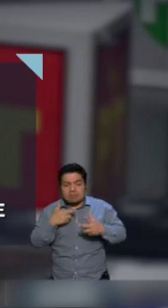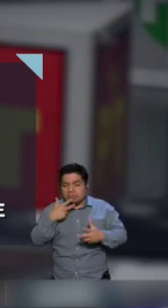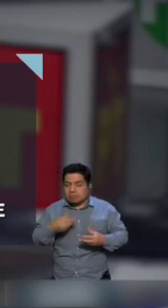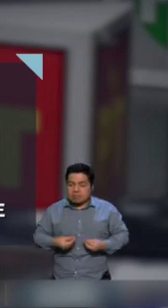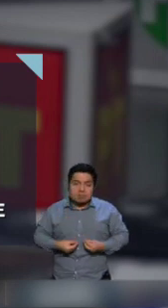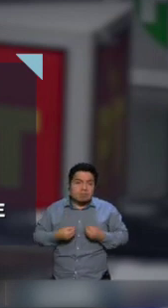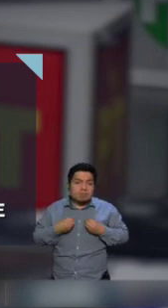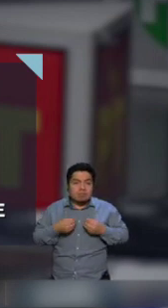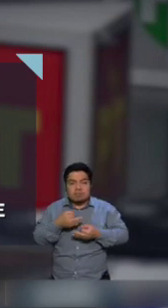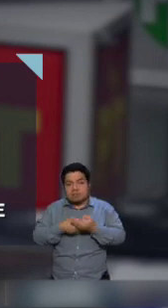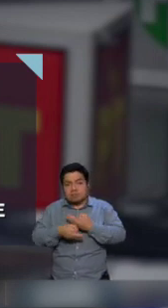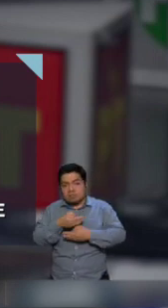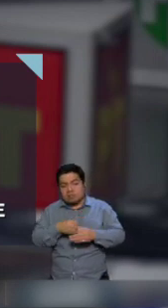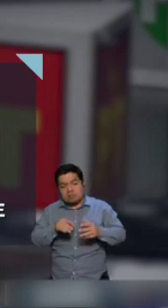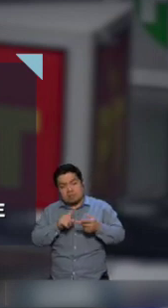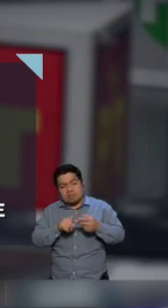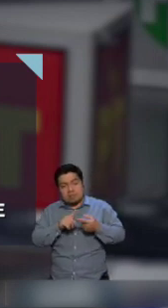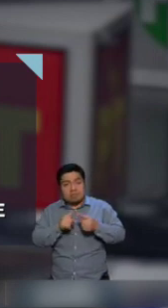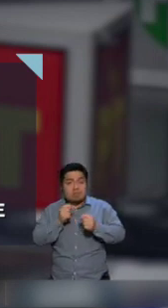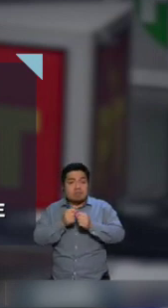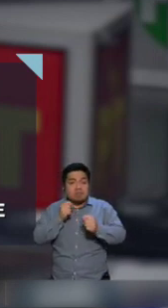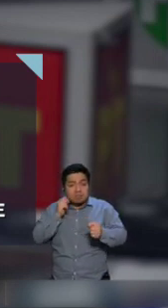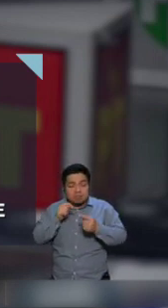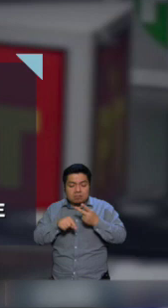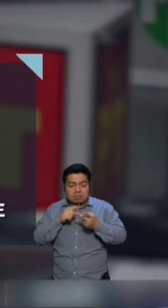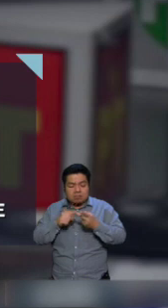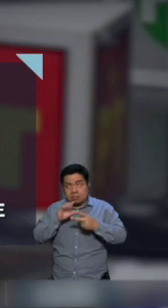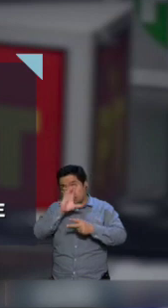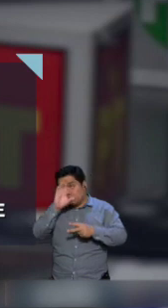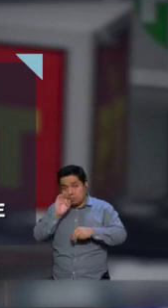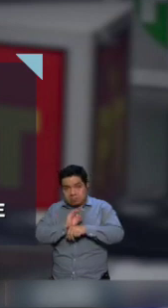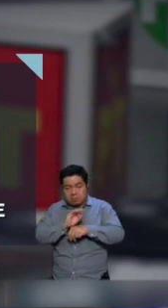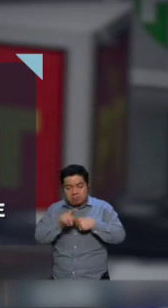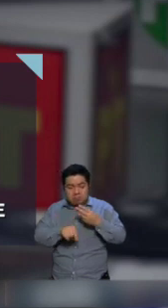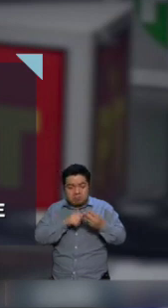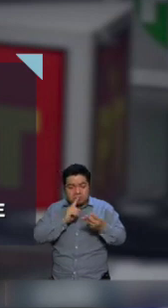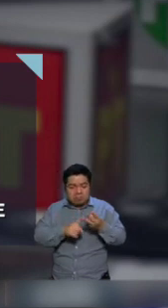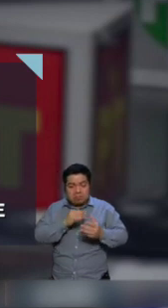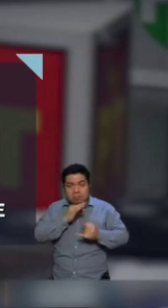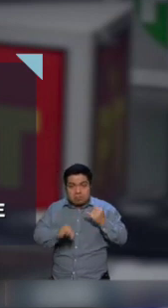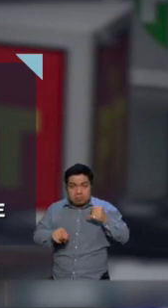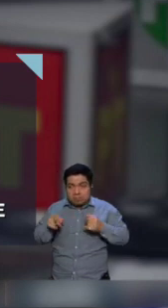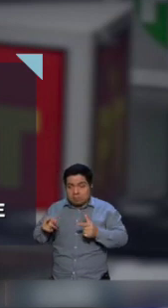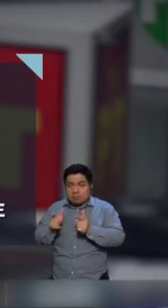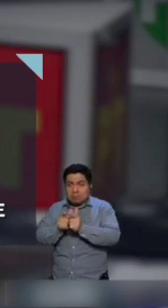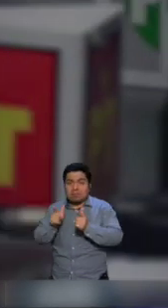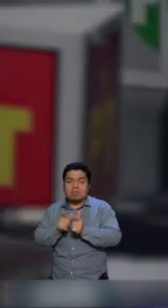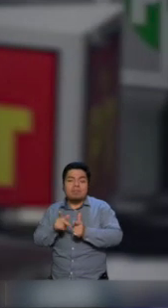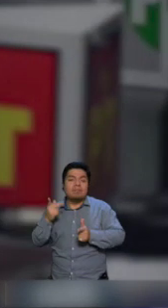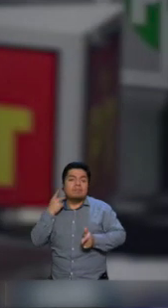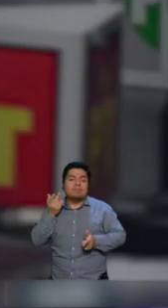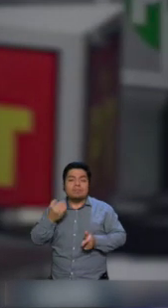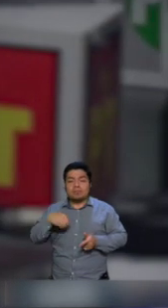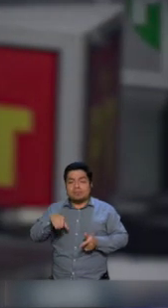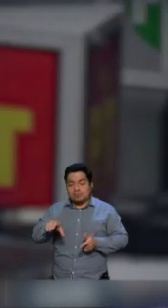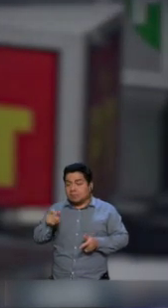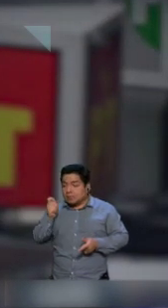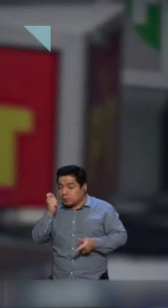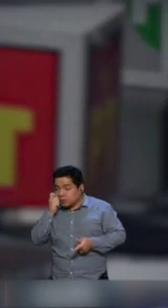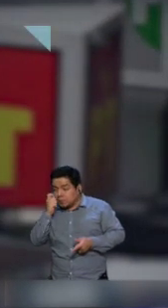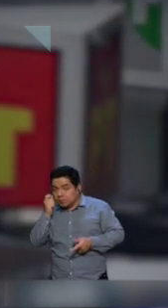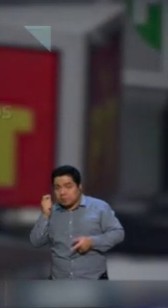vida de los capitalinos en materia de transporte y medio ambiente. Finalmente, el candidato del partido Movimiento Ciudadanos, Armón Chertorivski,